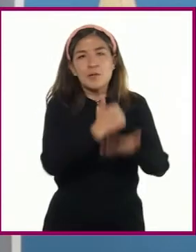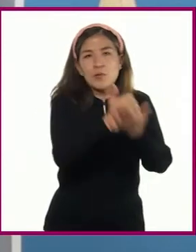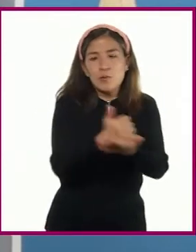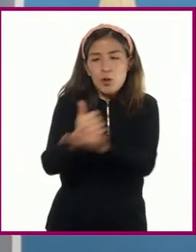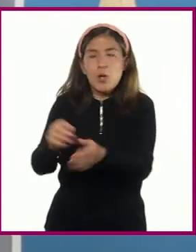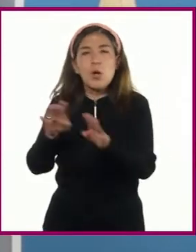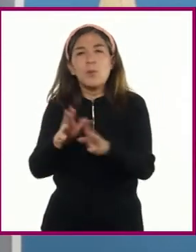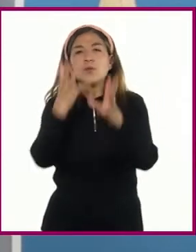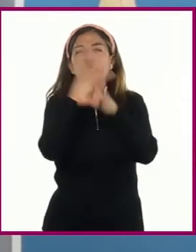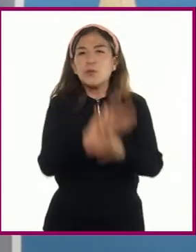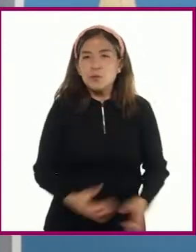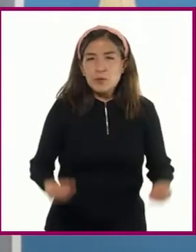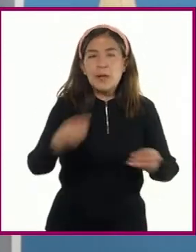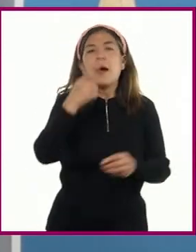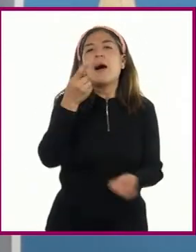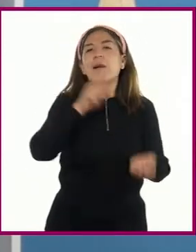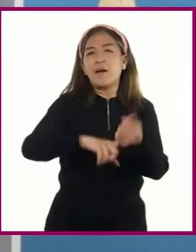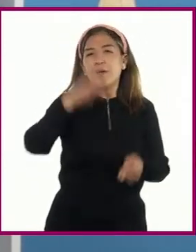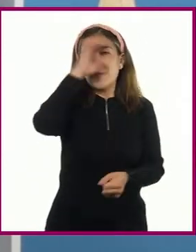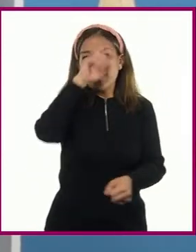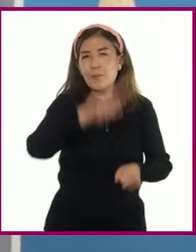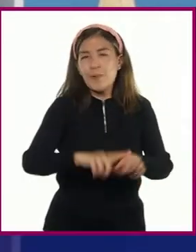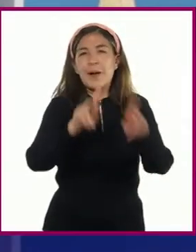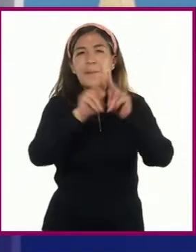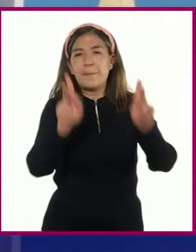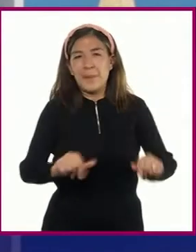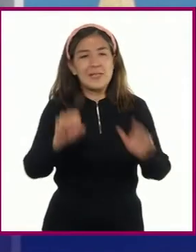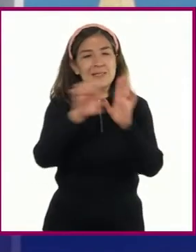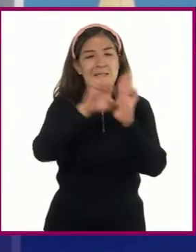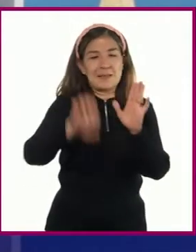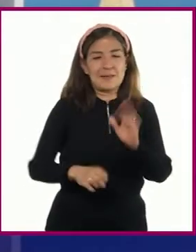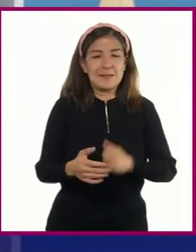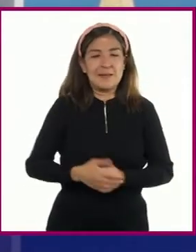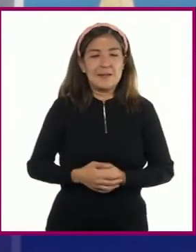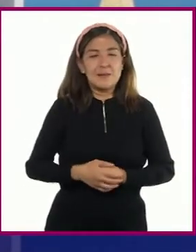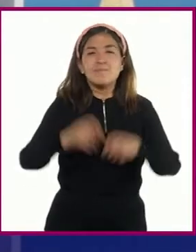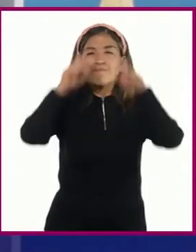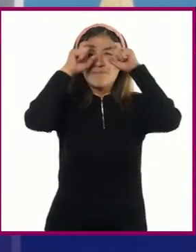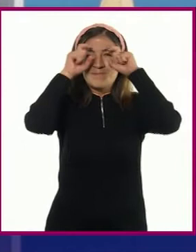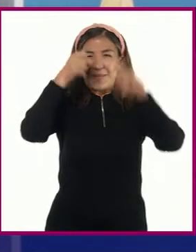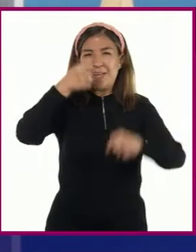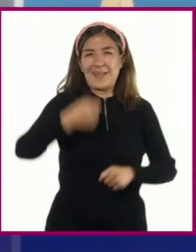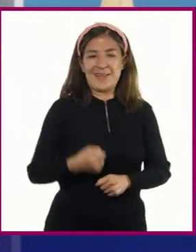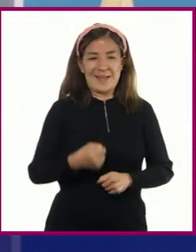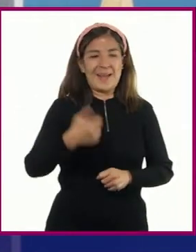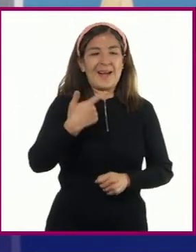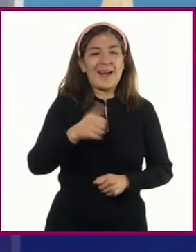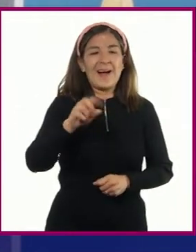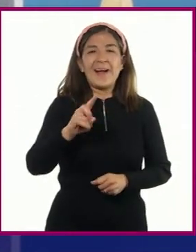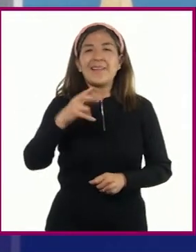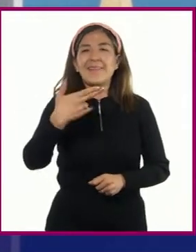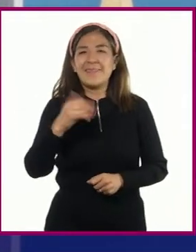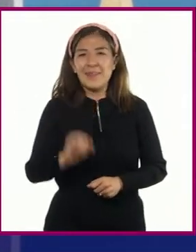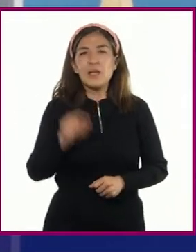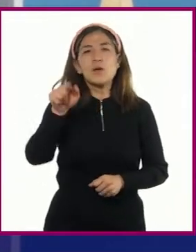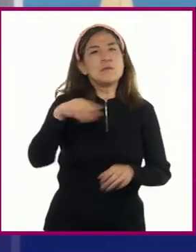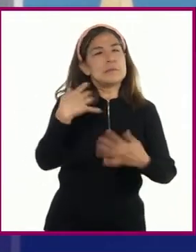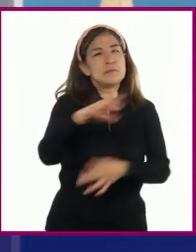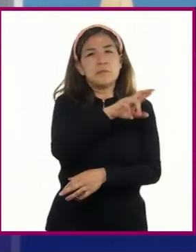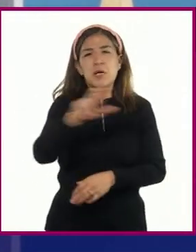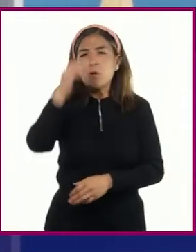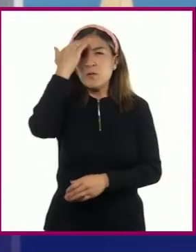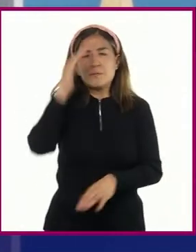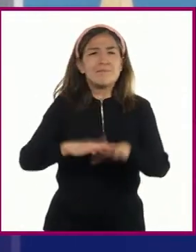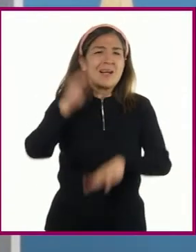basándose en una cultura de paz. Por ejemplo, Gandhi, el cual es ampliamente reconocido como uno de los más grandes